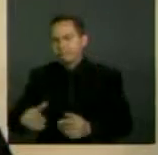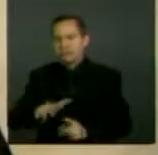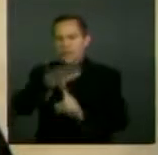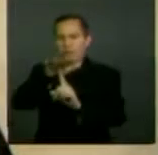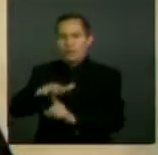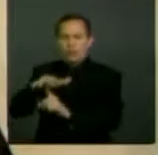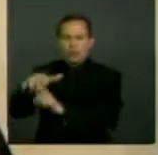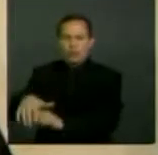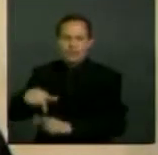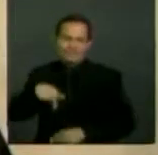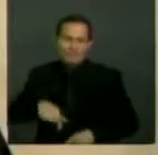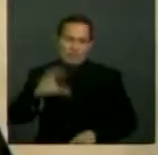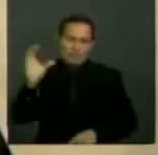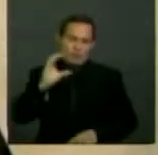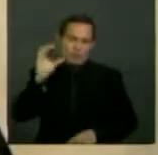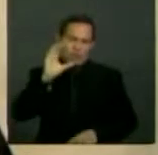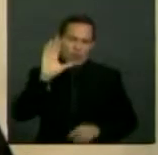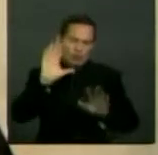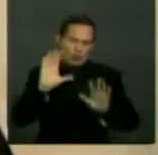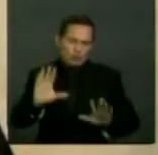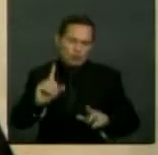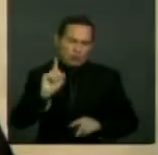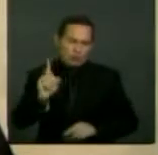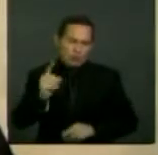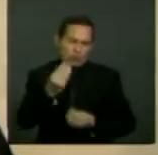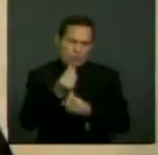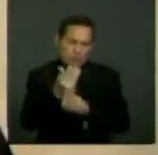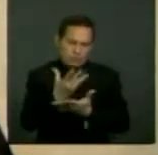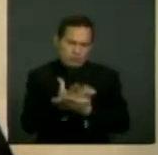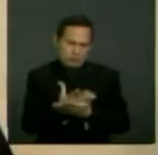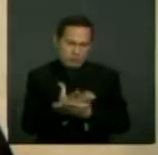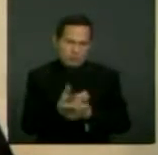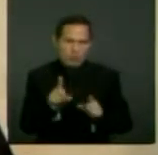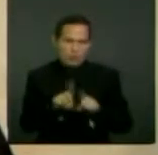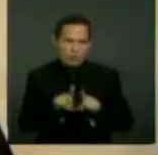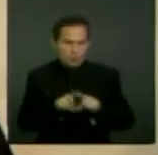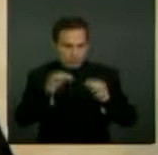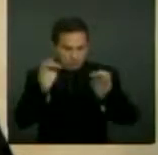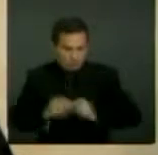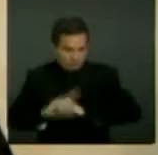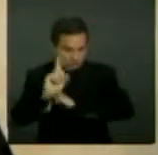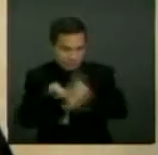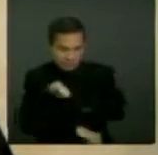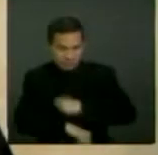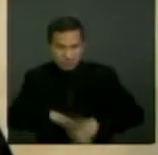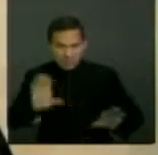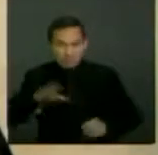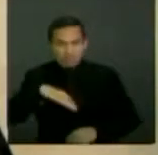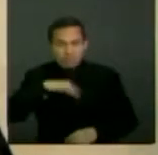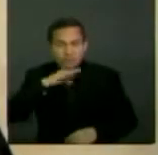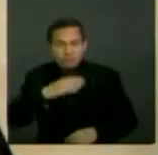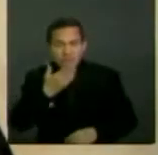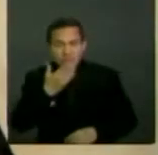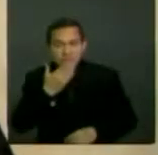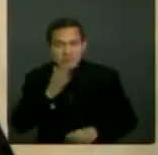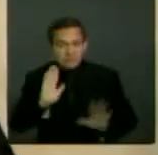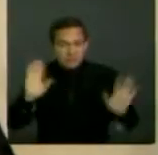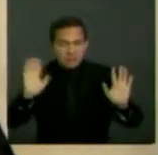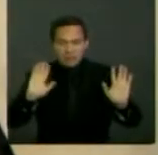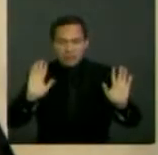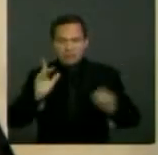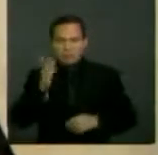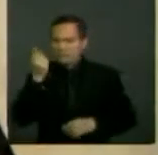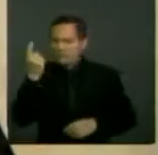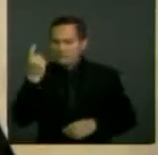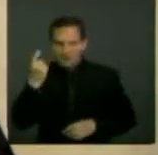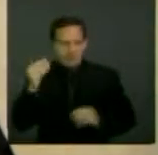duda alguna de naturaleza estructural y de ninguna manera un tipo penal es suficiente y tal vez ni siquiera idóneo para superarla. Este